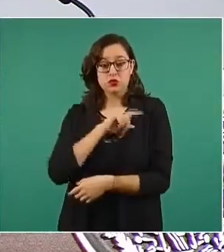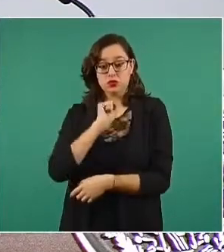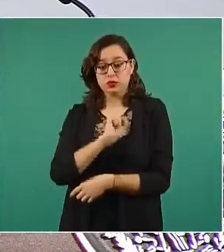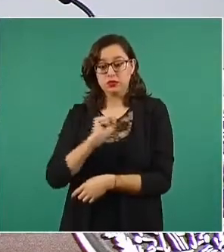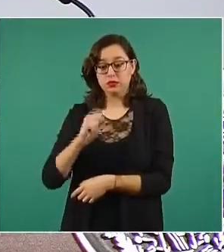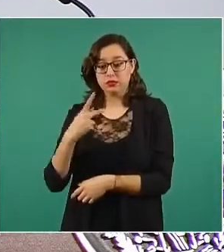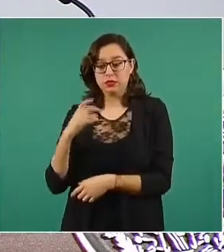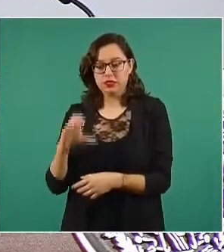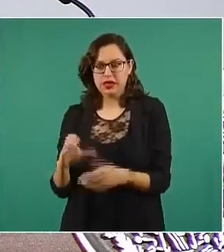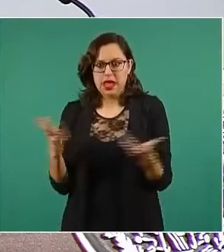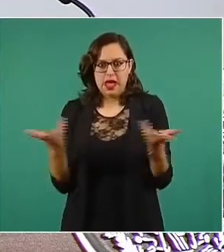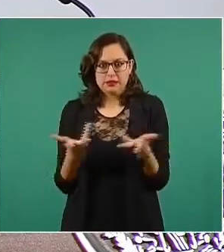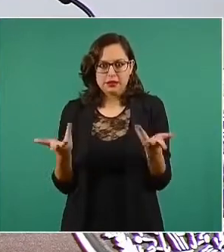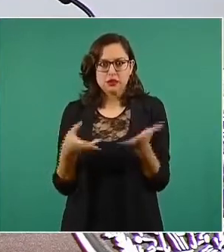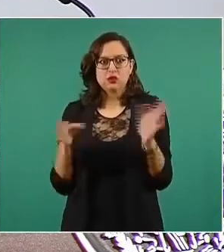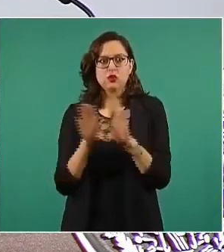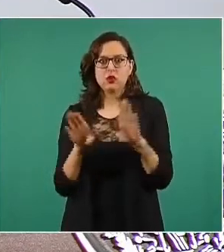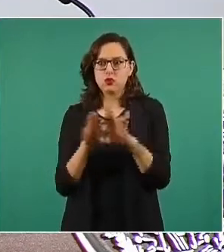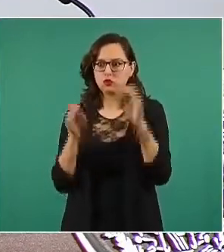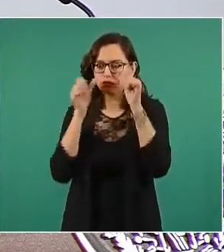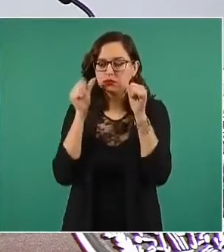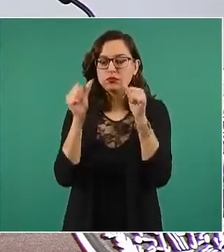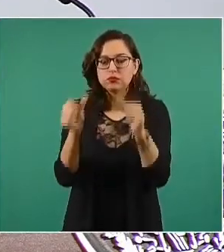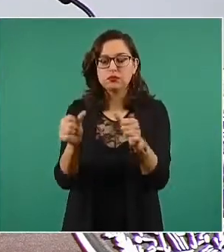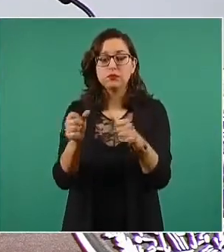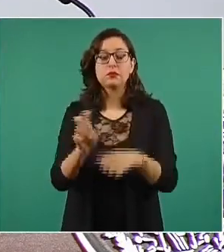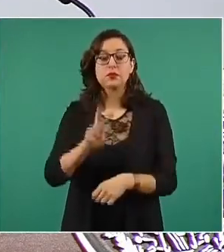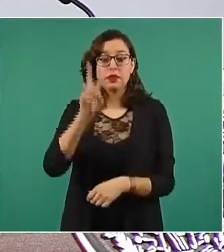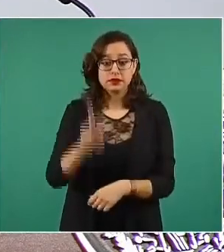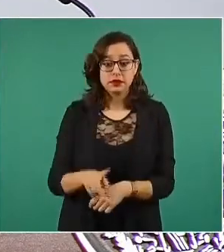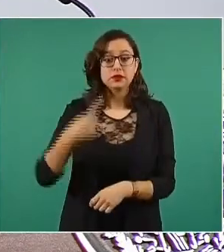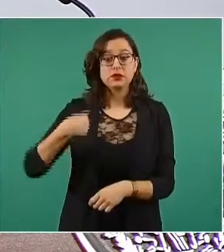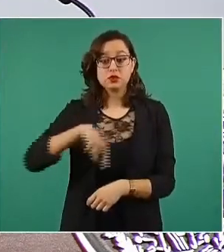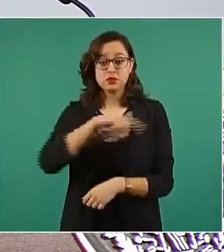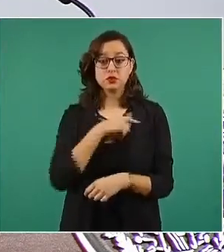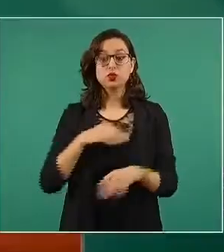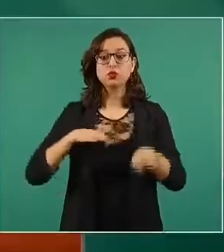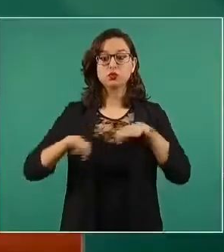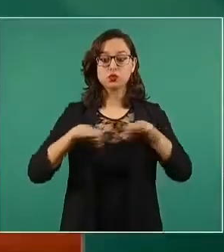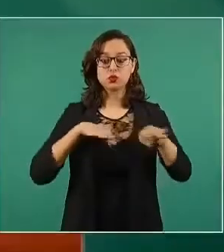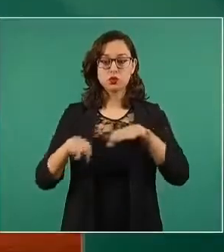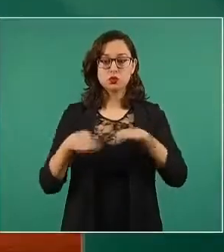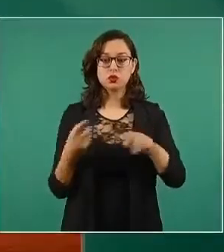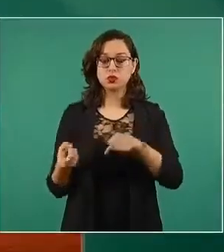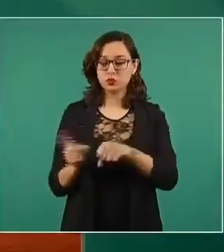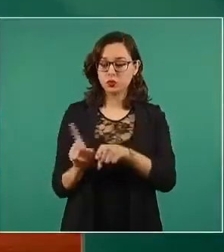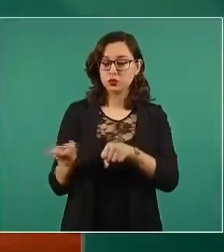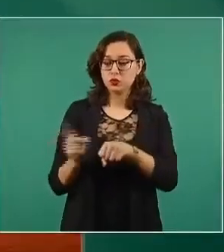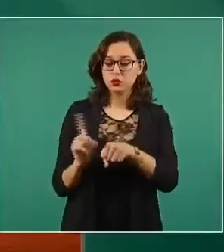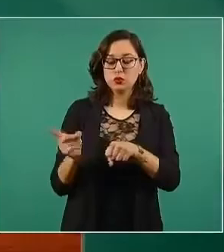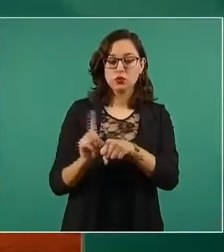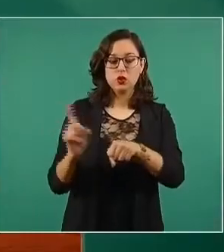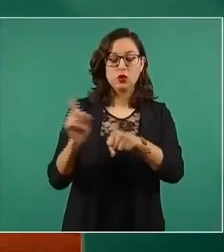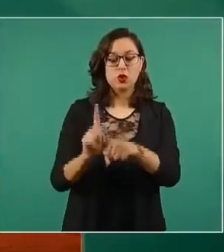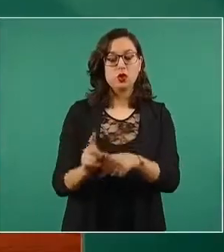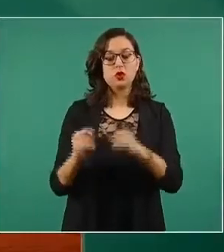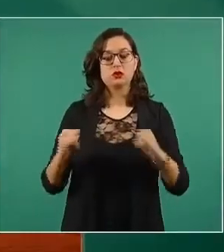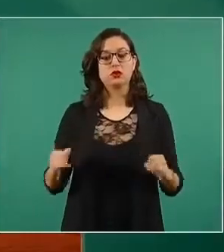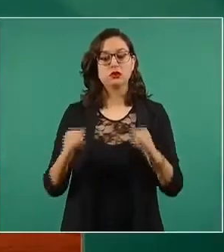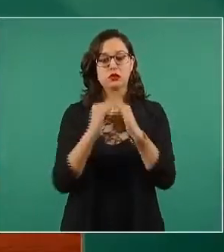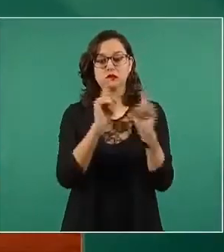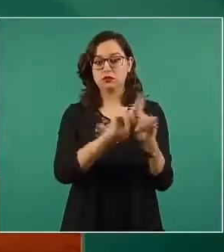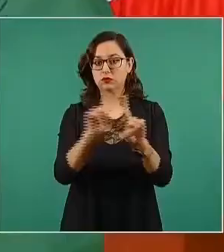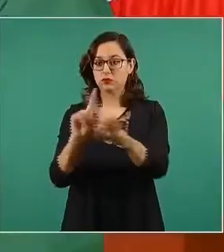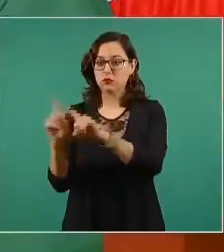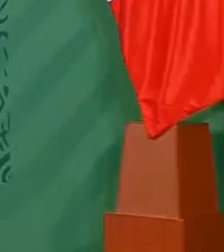Protección Ciudadana. Estamos trabajando en coordinación, siempre en coordinación con la